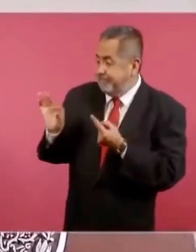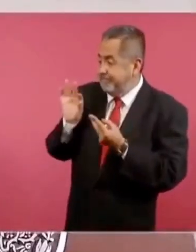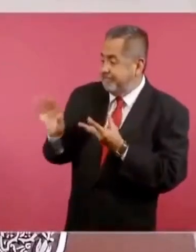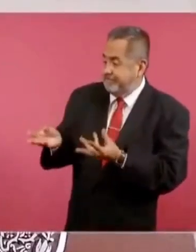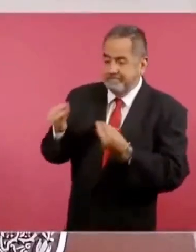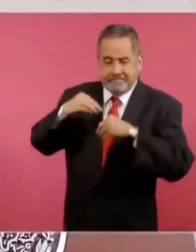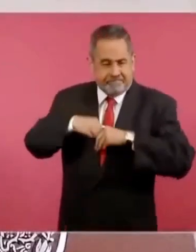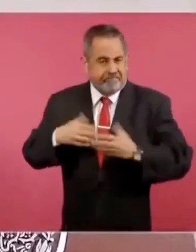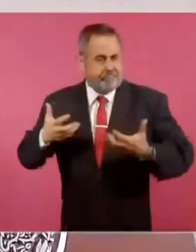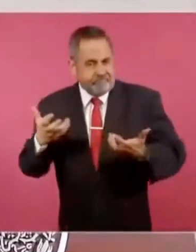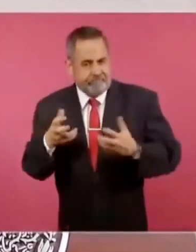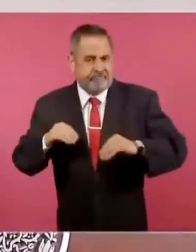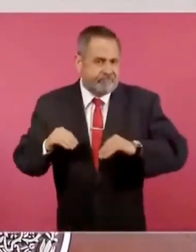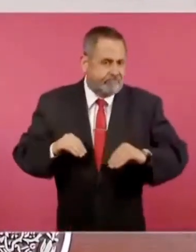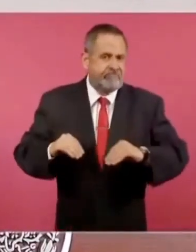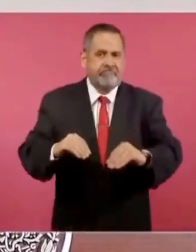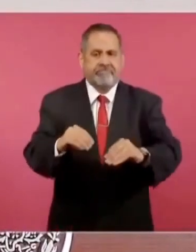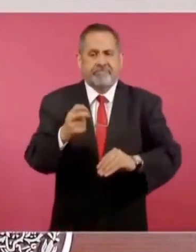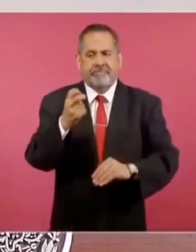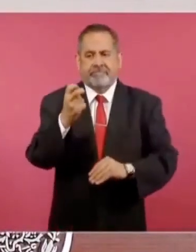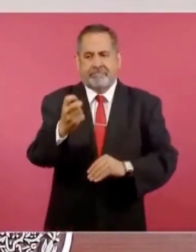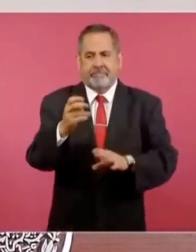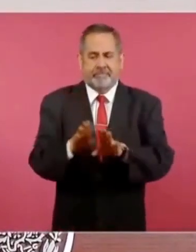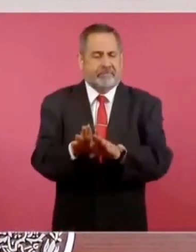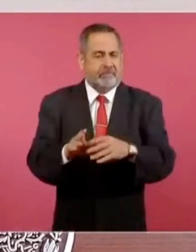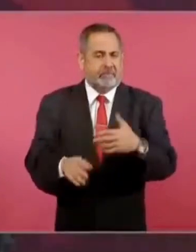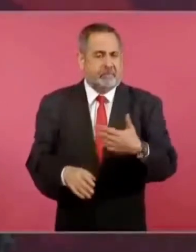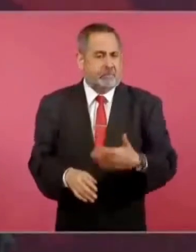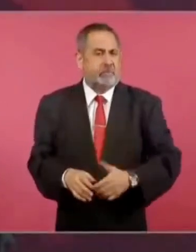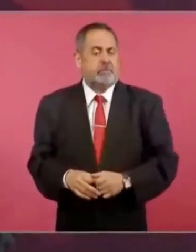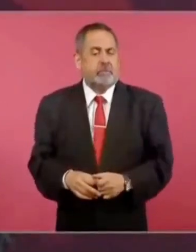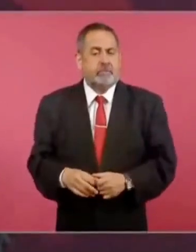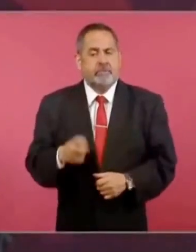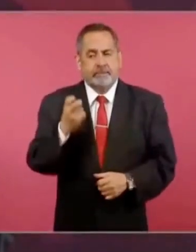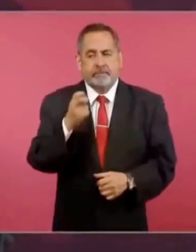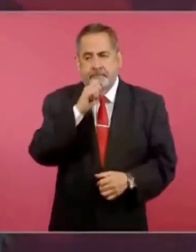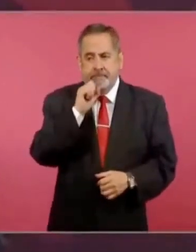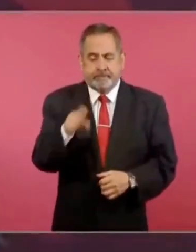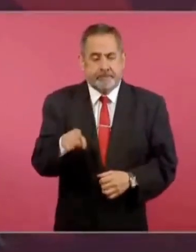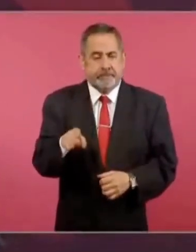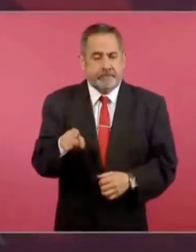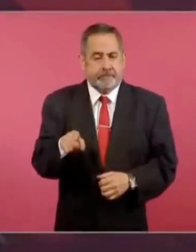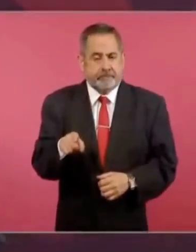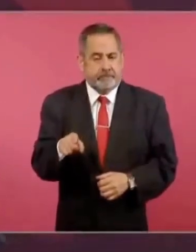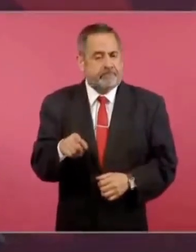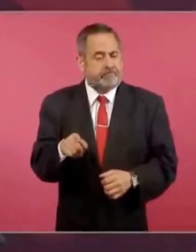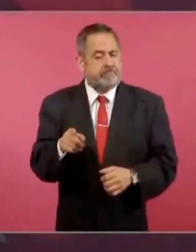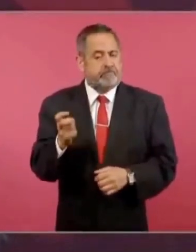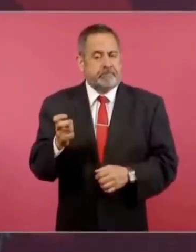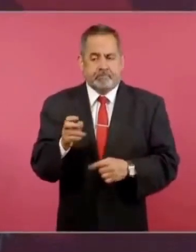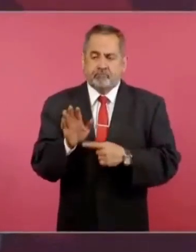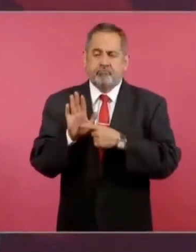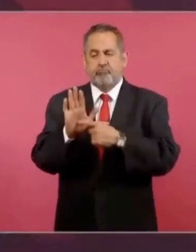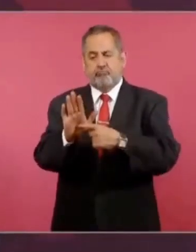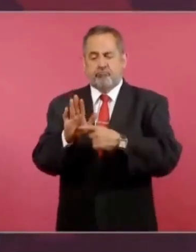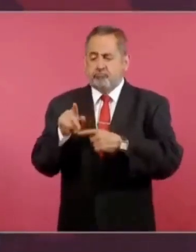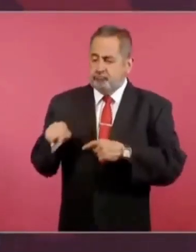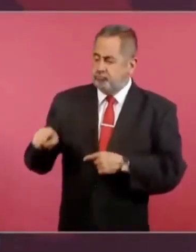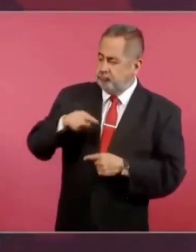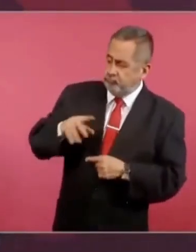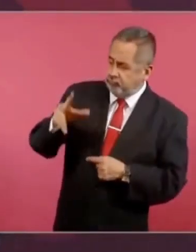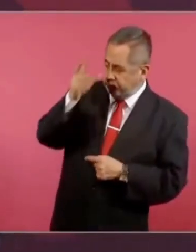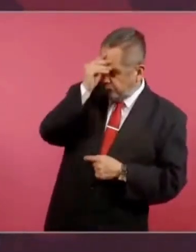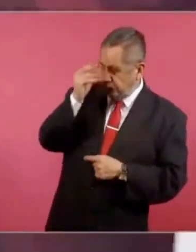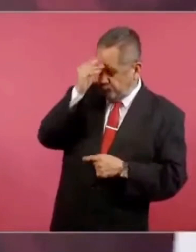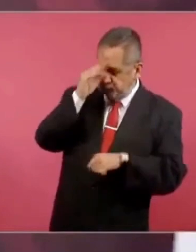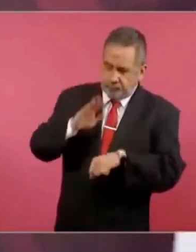y aquí están las mayores enseñanzas.